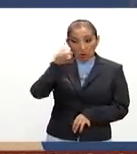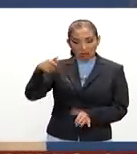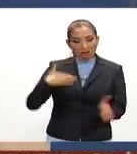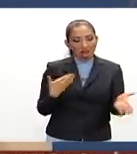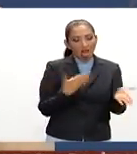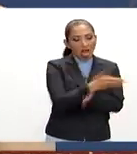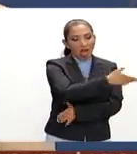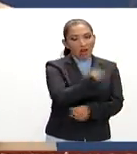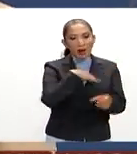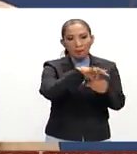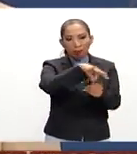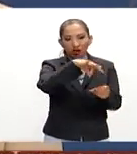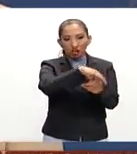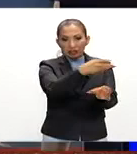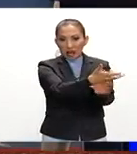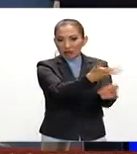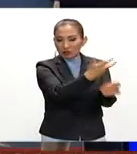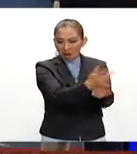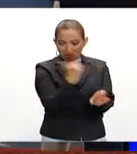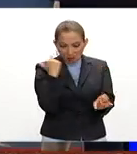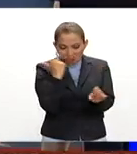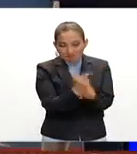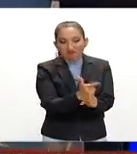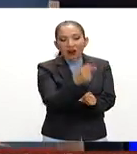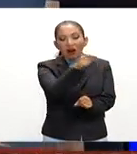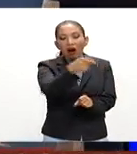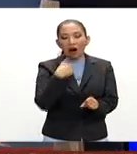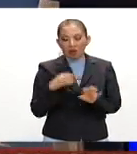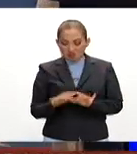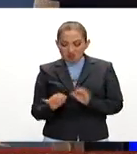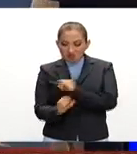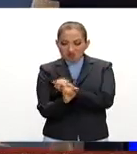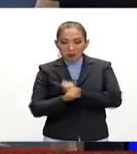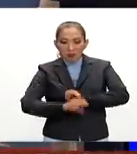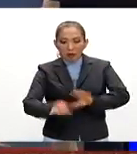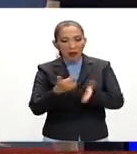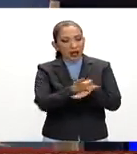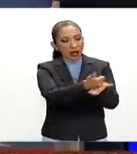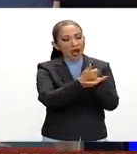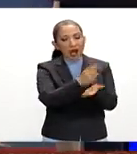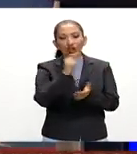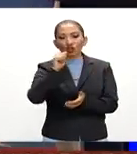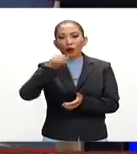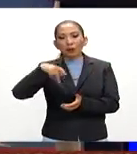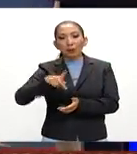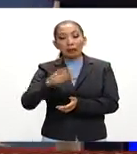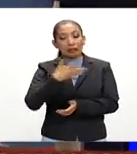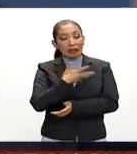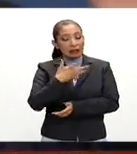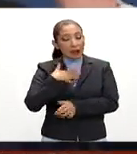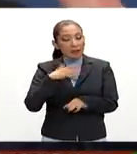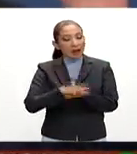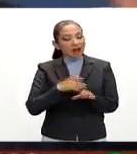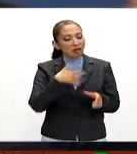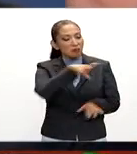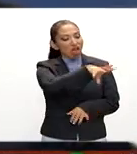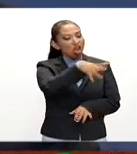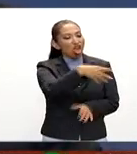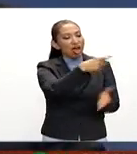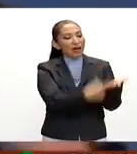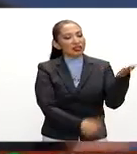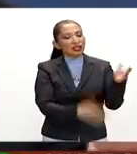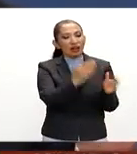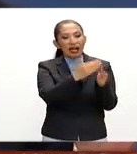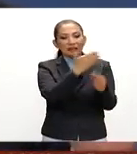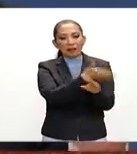interferido en las elecciones de Estados Unidos mediante hackeos para favorecer a Trump y así tener una marioneta en la Casa Blanca.